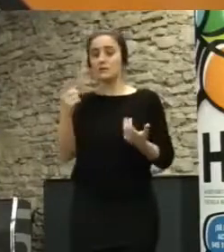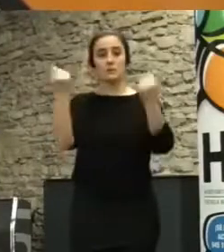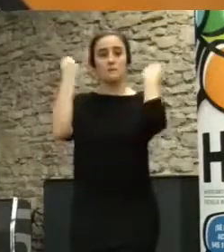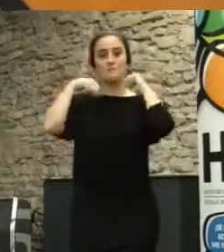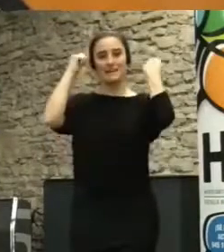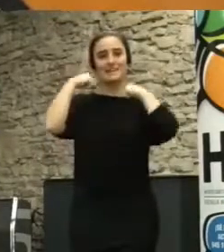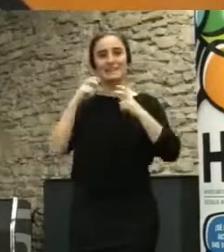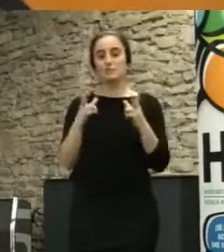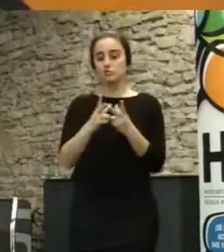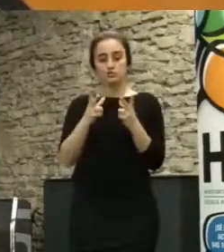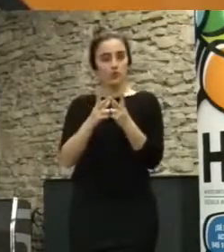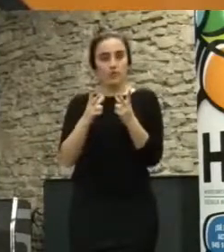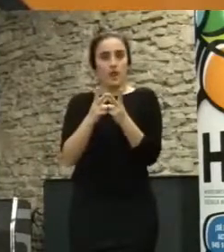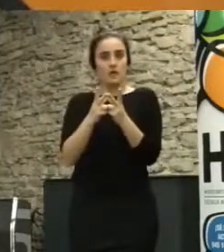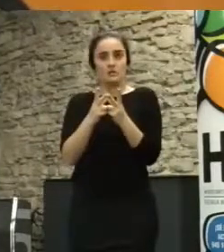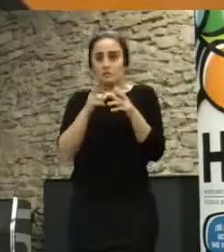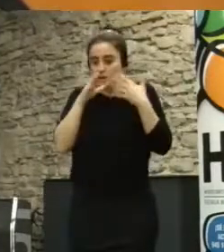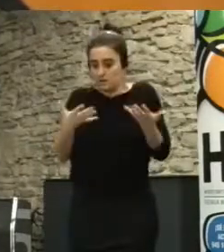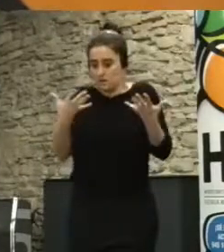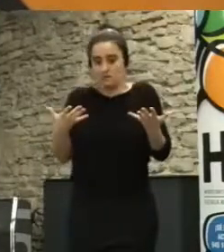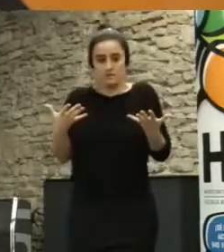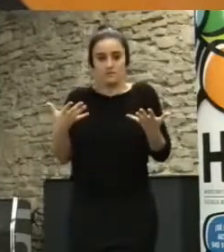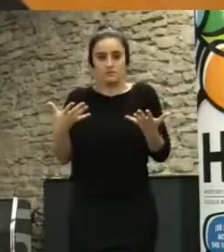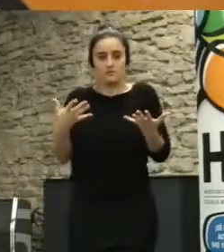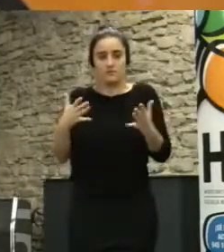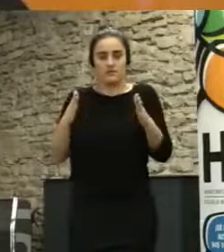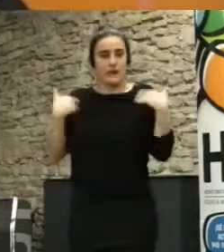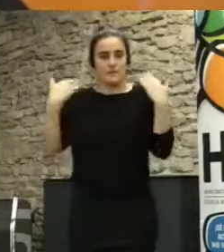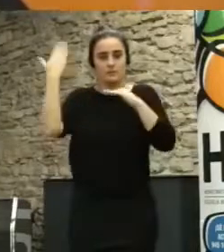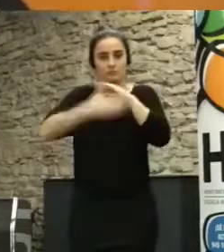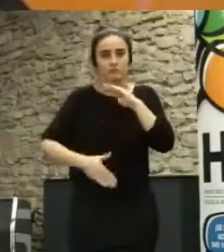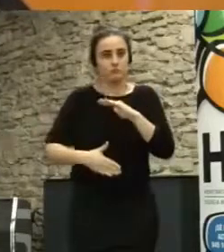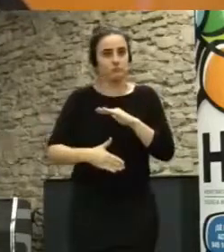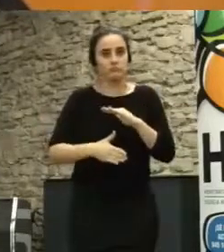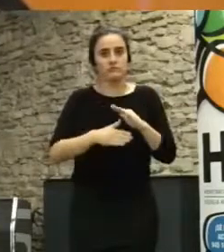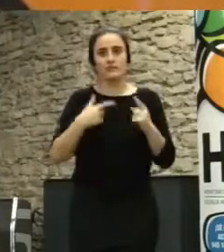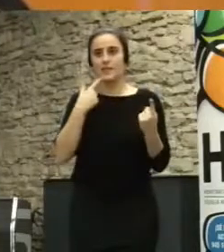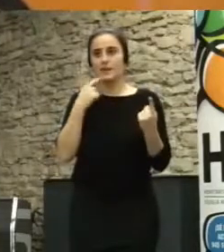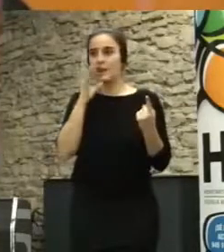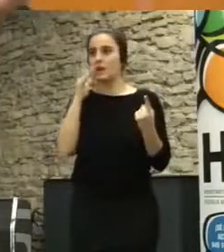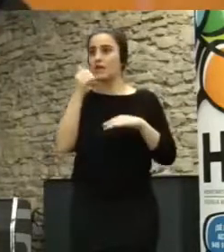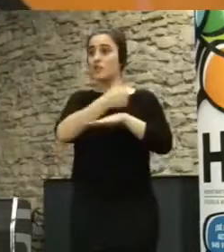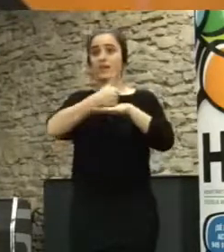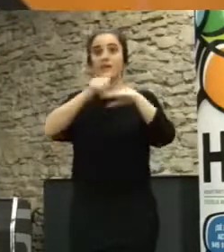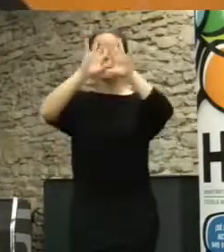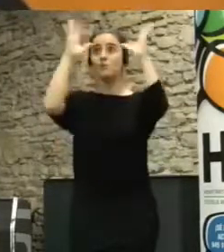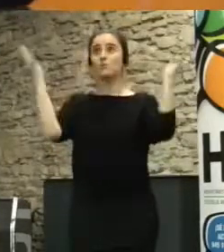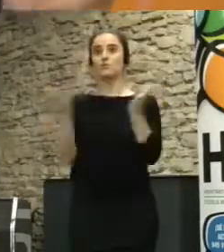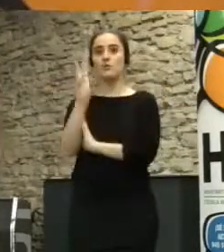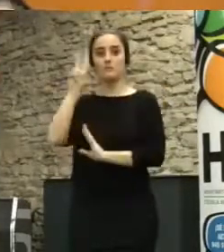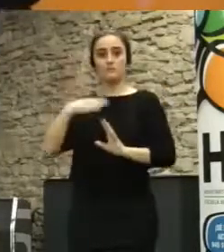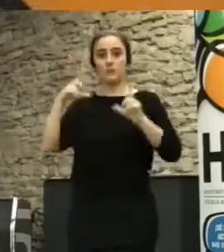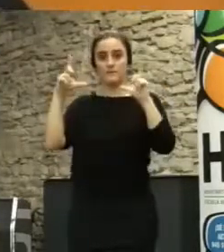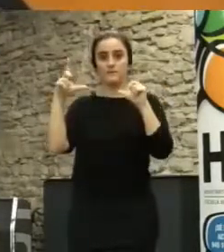vigentes hasta entonces se quedaron caducas. Cómo la ciudadanía de todo el mundo, fíjate, esto es una